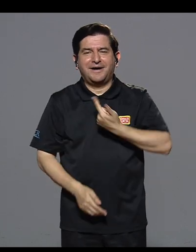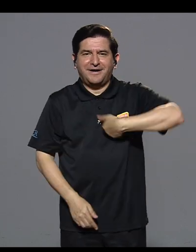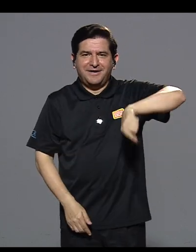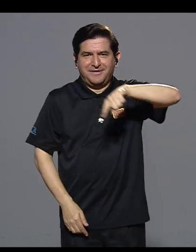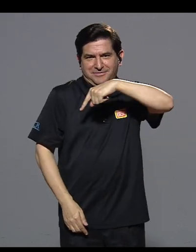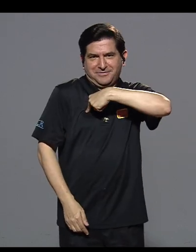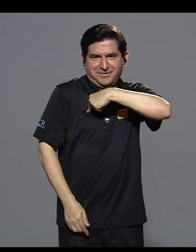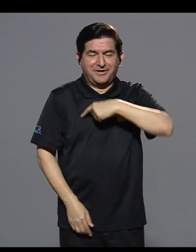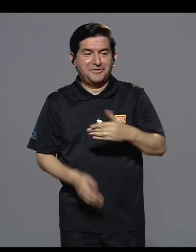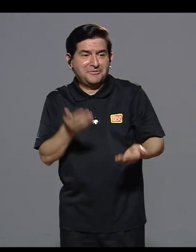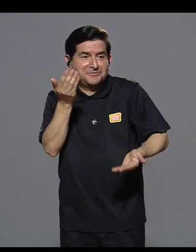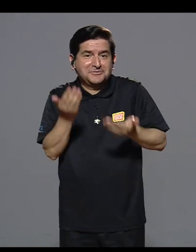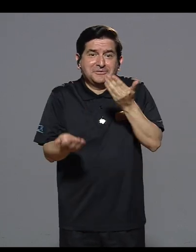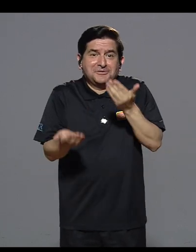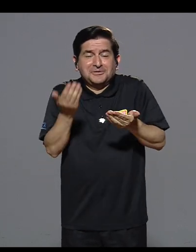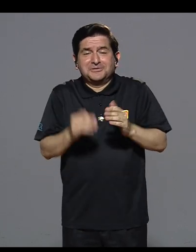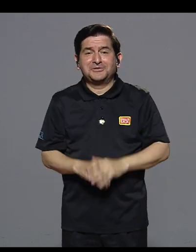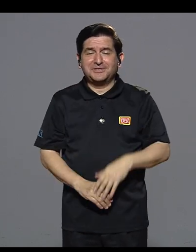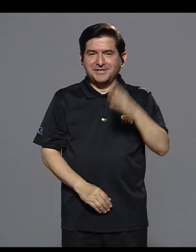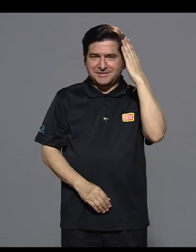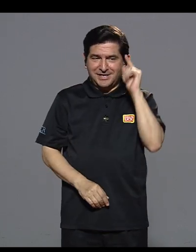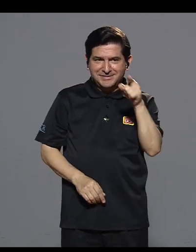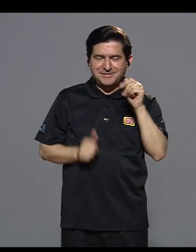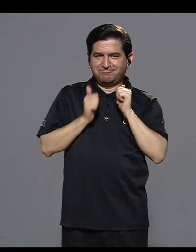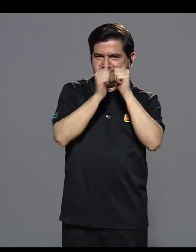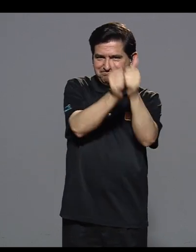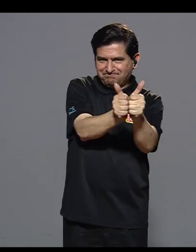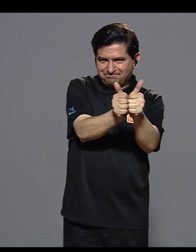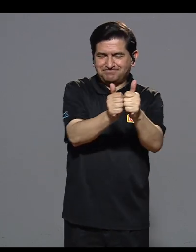vivido con José.